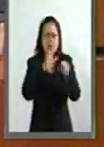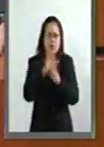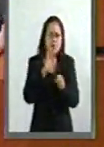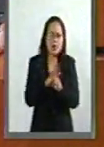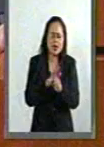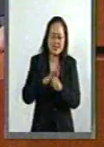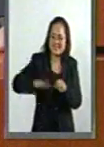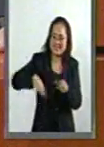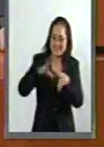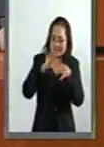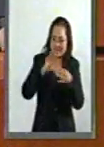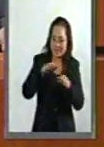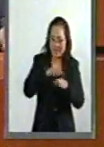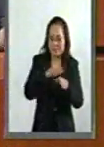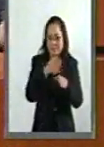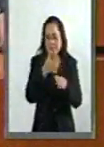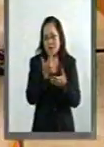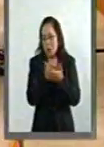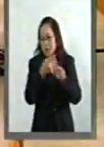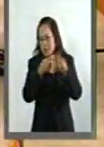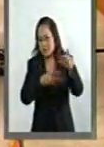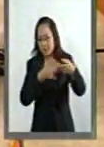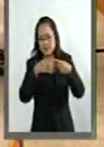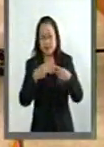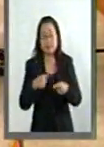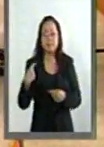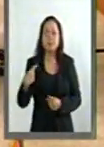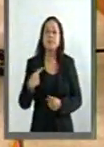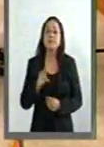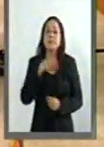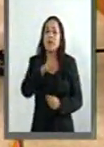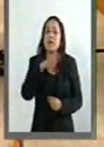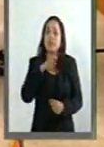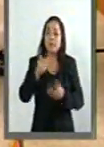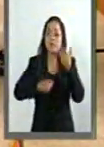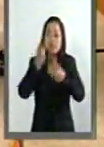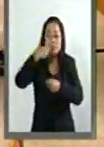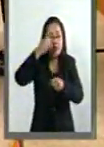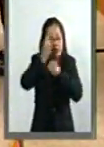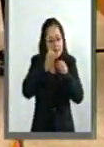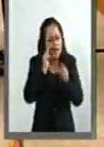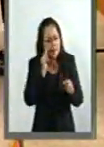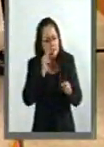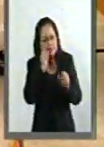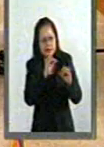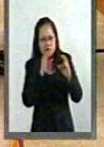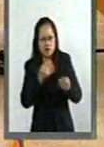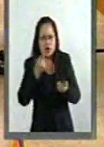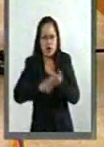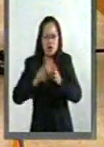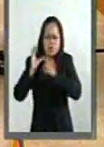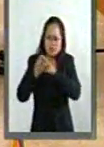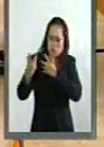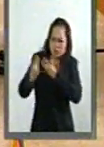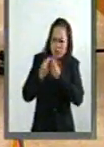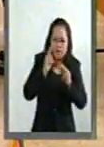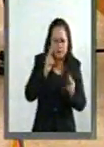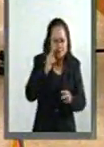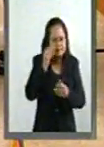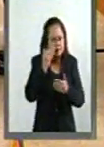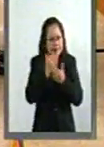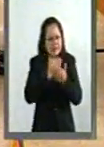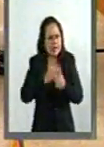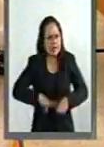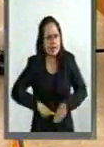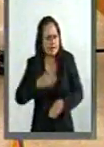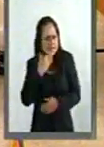mencionadas. Sin embargo, a lo largo del proceso de investigación y revisión que hizo la comisión junto con la Comisión